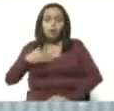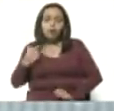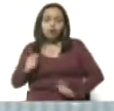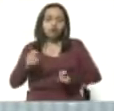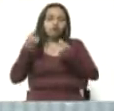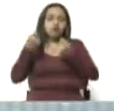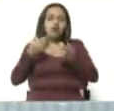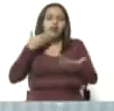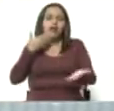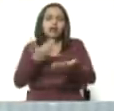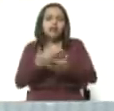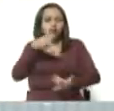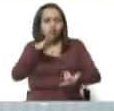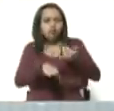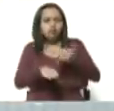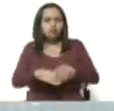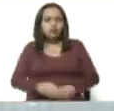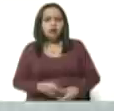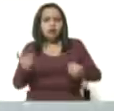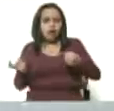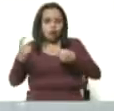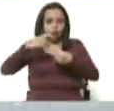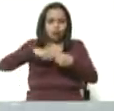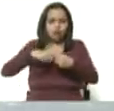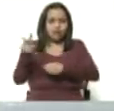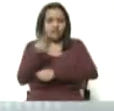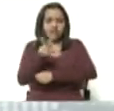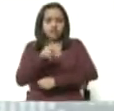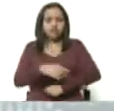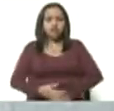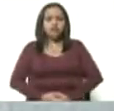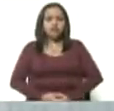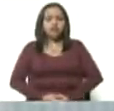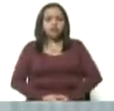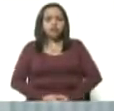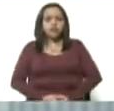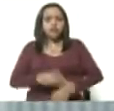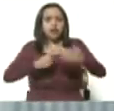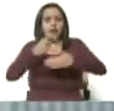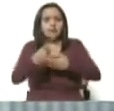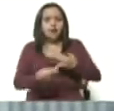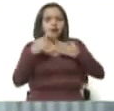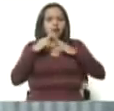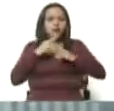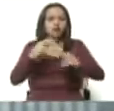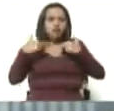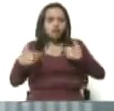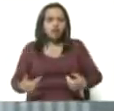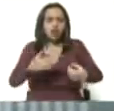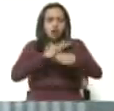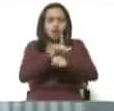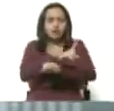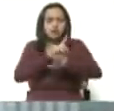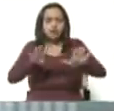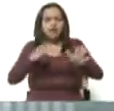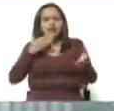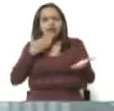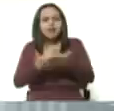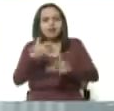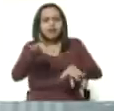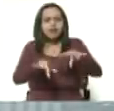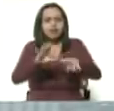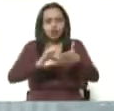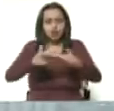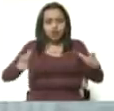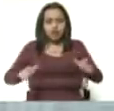Agradecemos por último la incorporación de Venezuela al plan de respuesta humanitaria del COVID-19. Gracias, Secretario